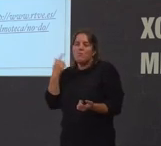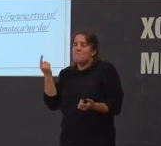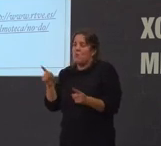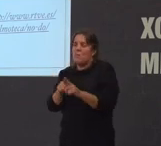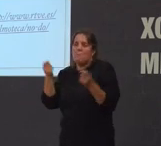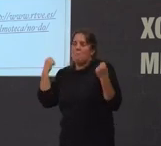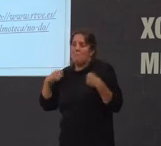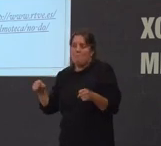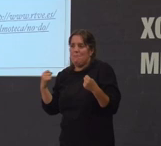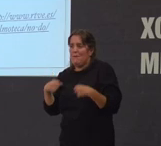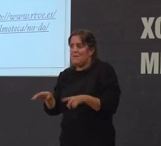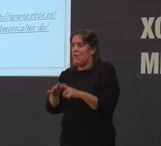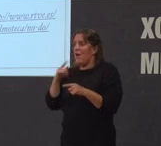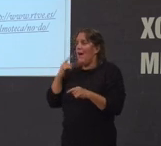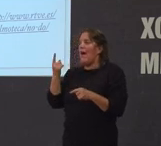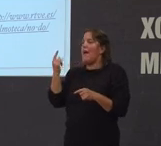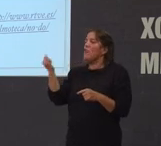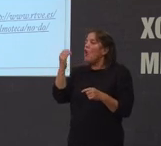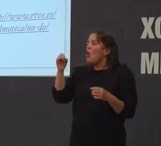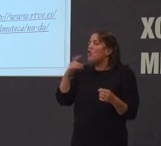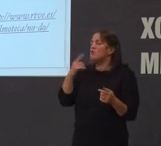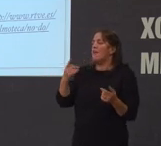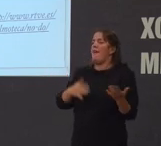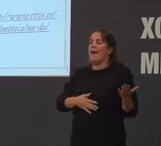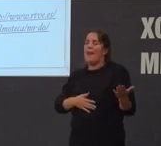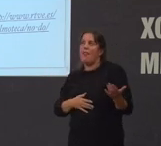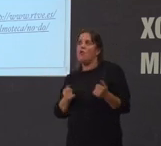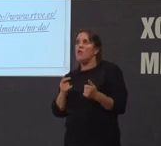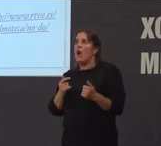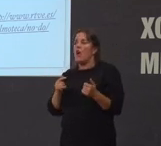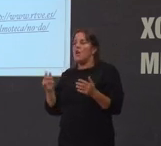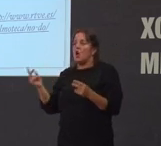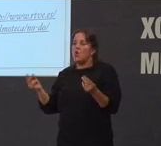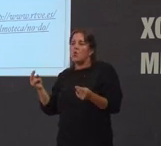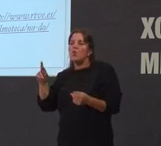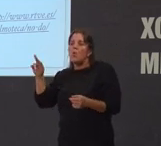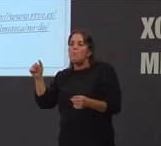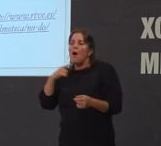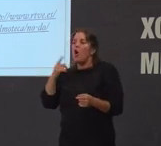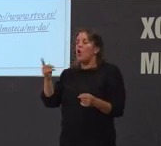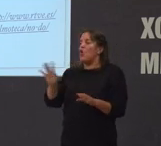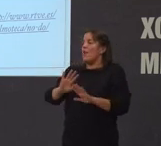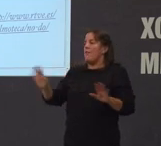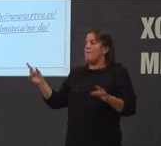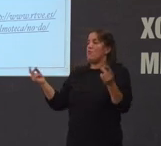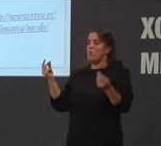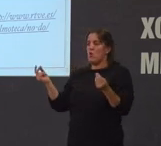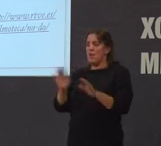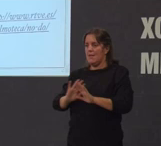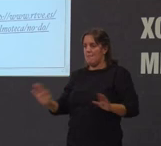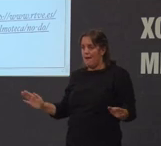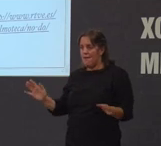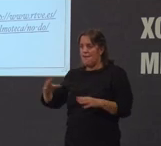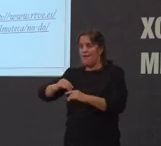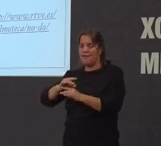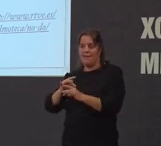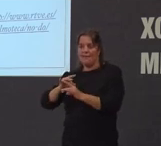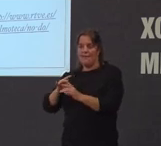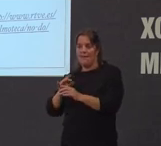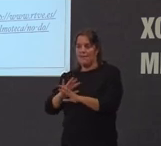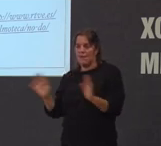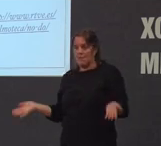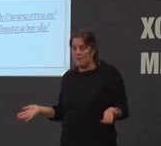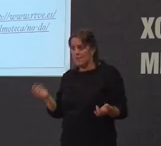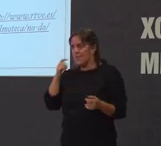moi práctico hai xotas hai agarrados hai rumbas ou hai solo monolito de moiñeiras e jaitas jaitas jaitas